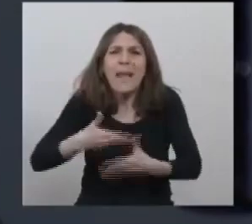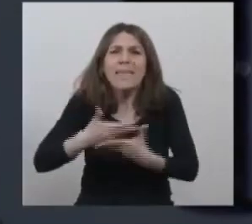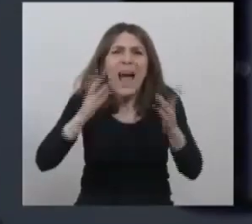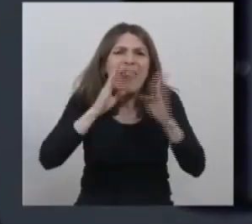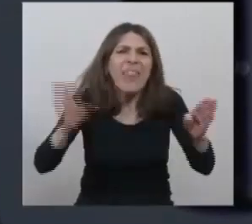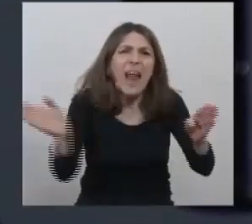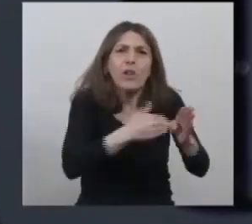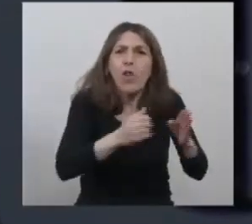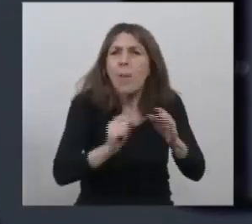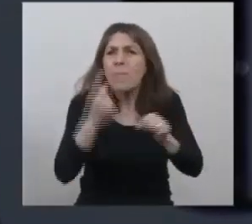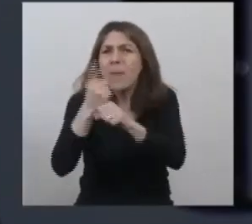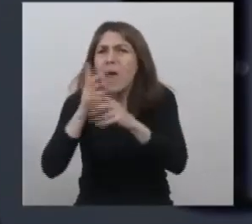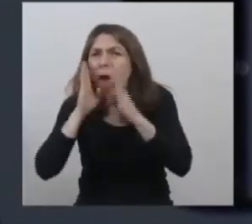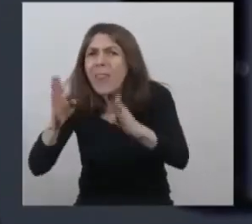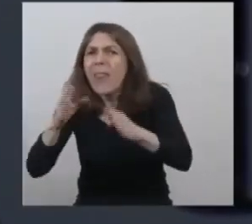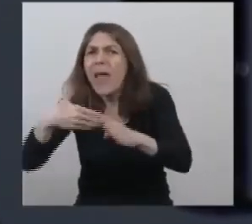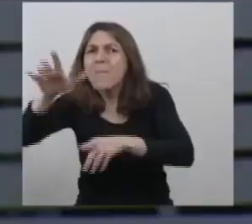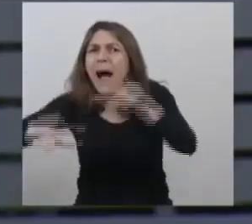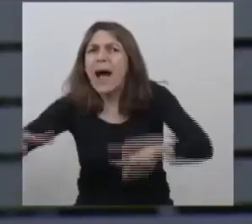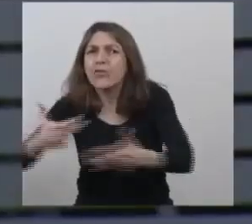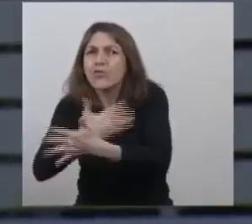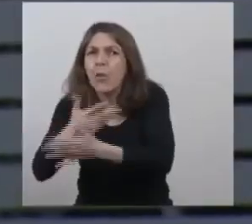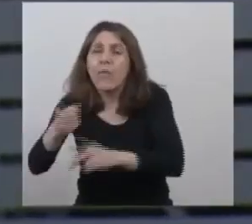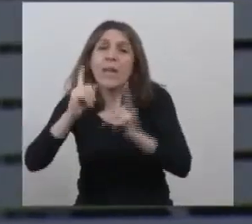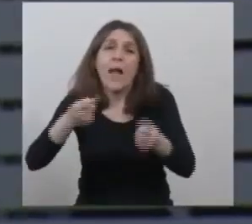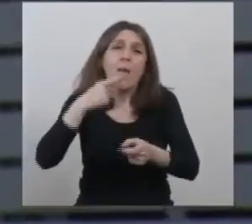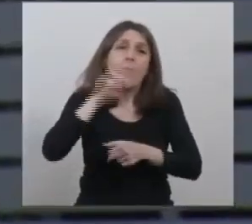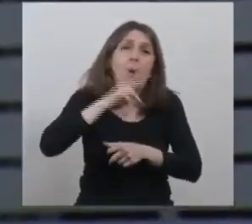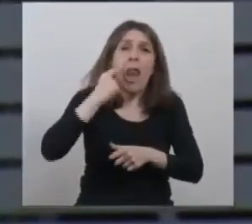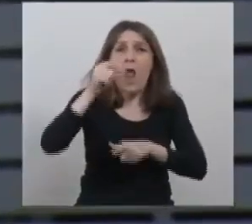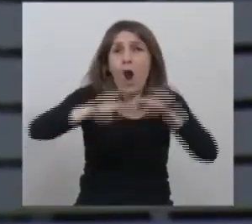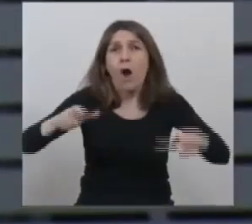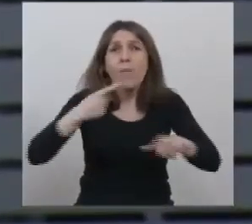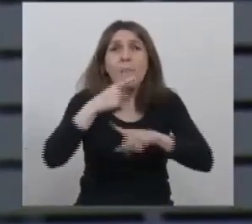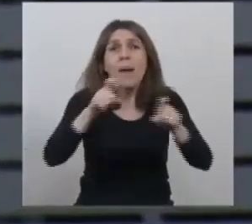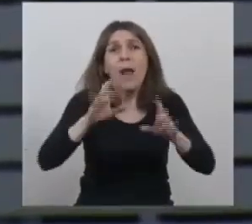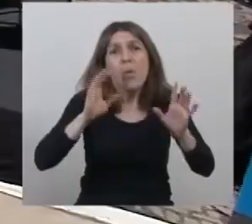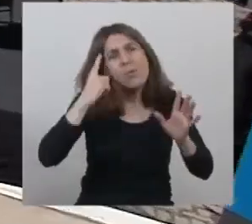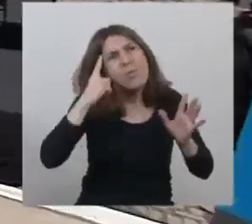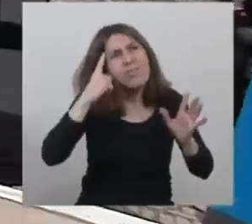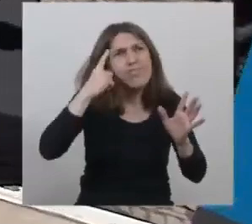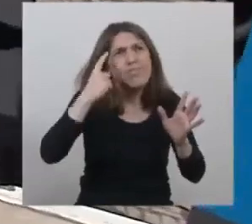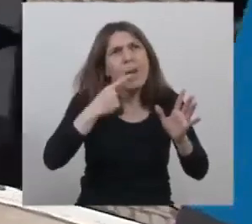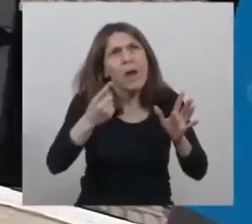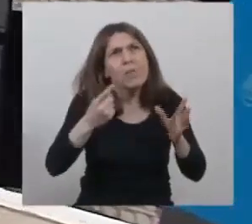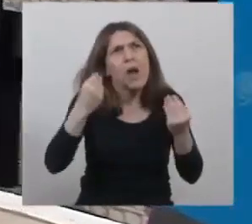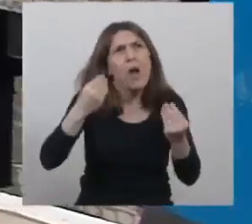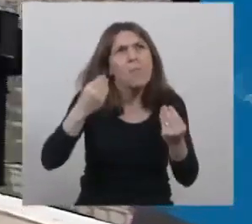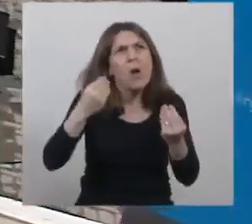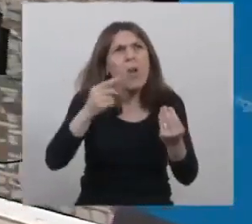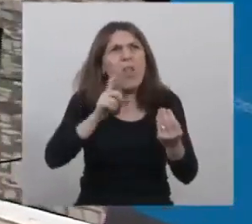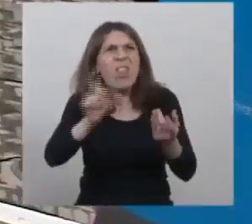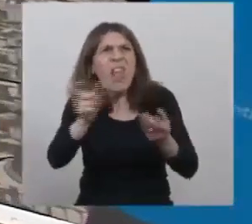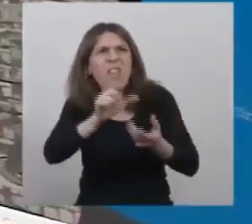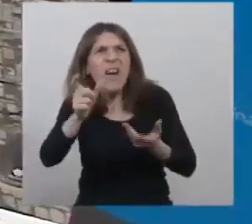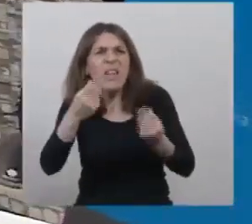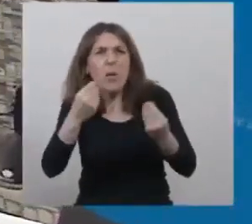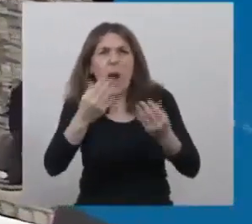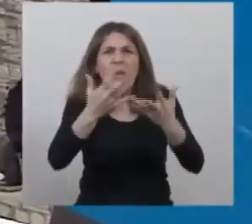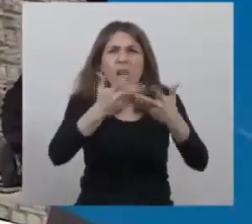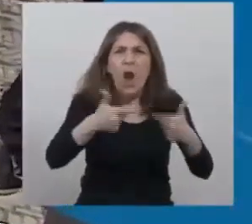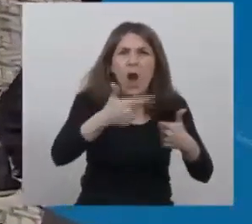Y a los vecinos y vecinas que preguntan, ¿qué diferencia hay? Hay tecnología, hay